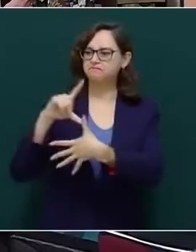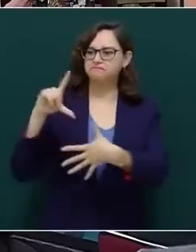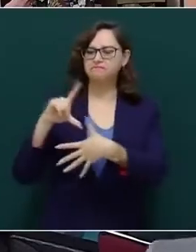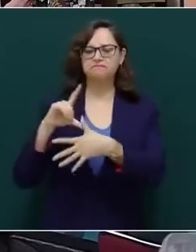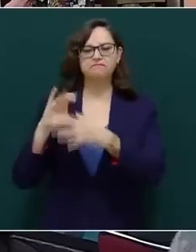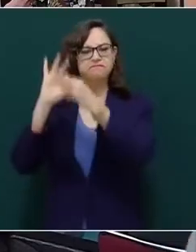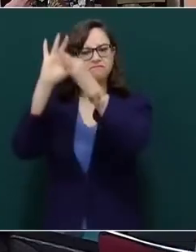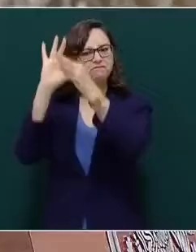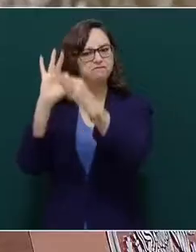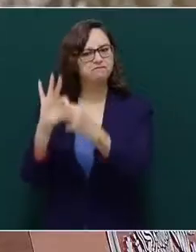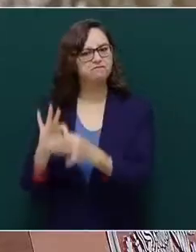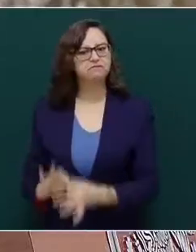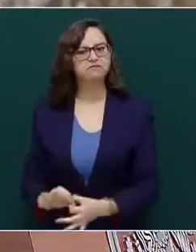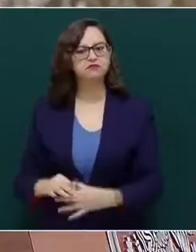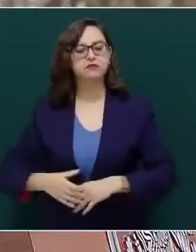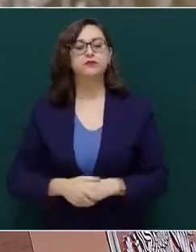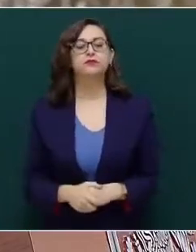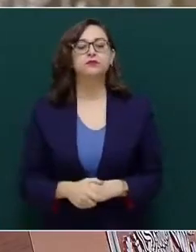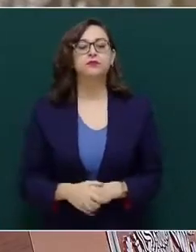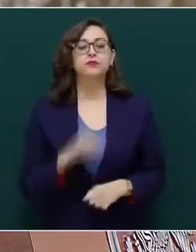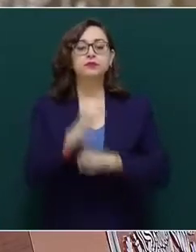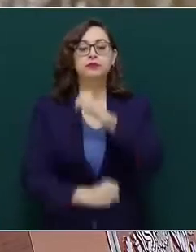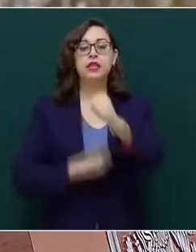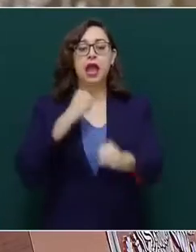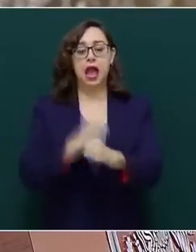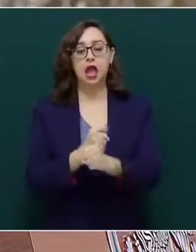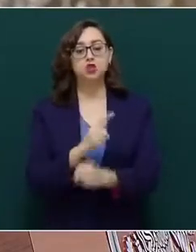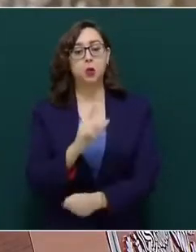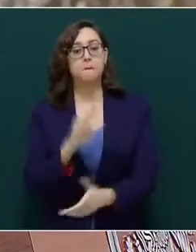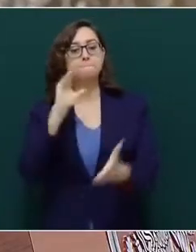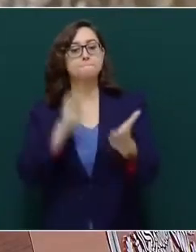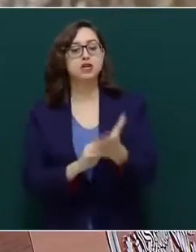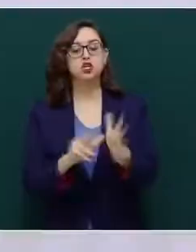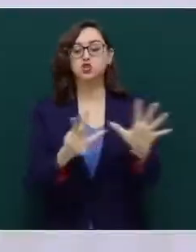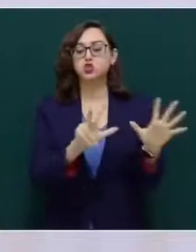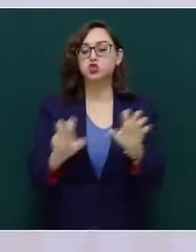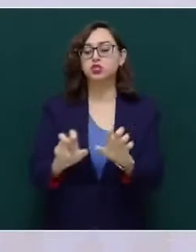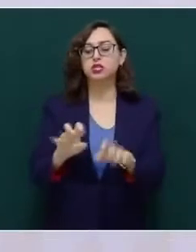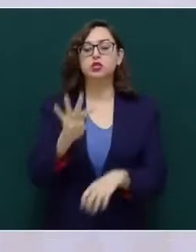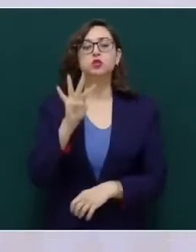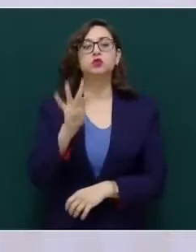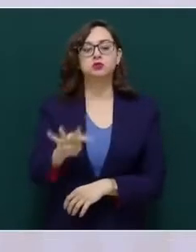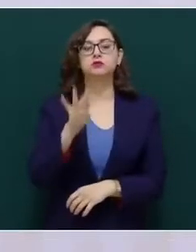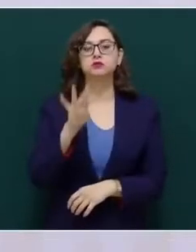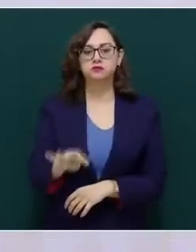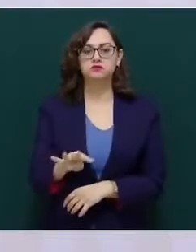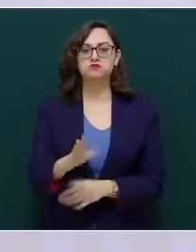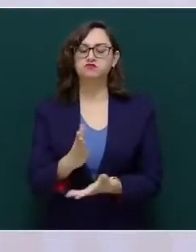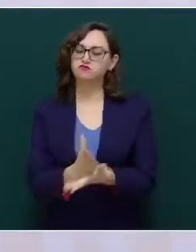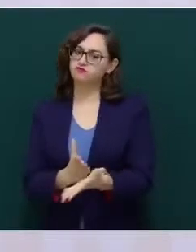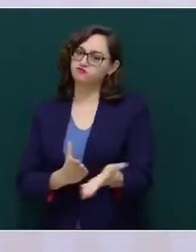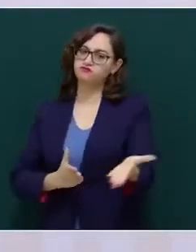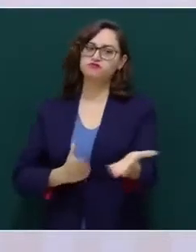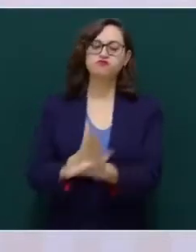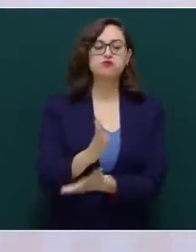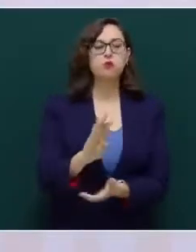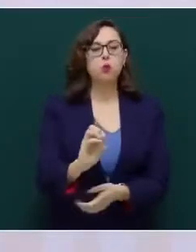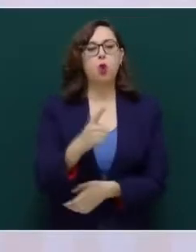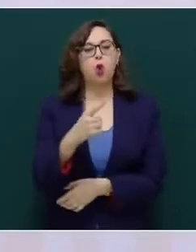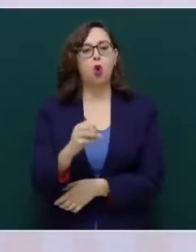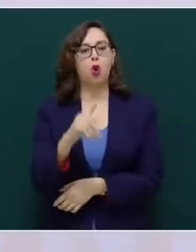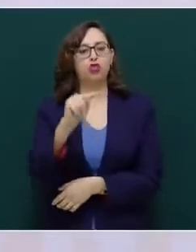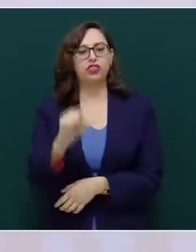En 1819 entra triunfante a Bogotá y poco después